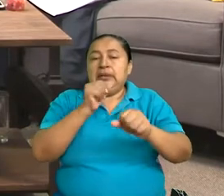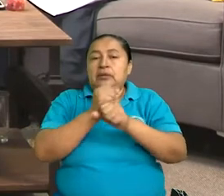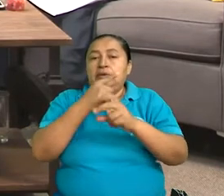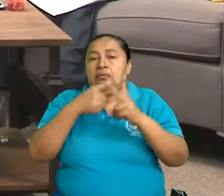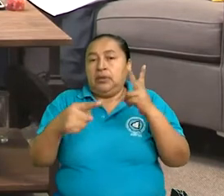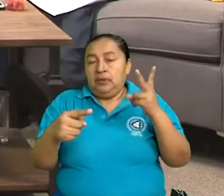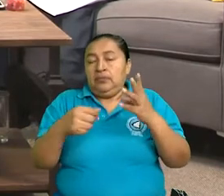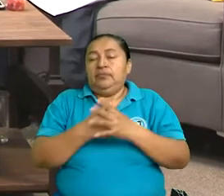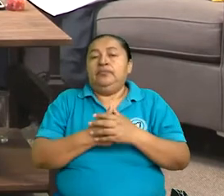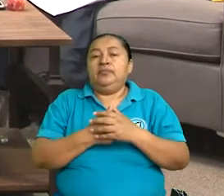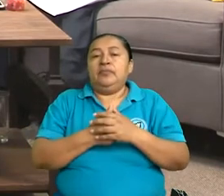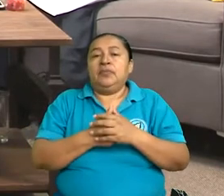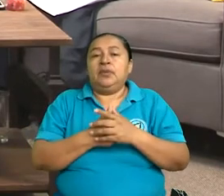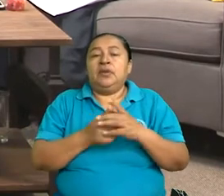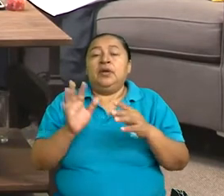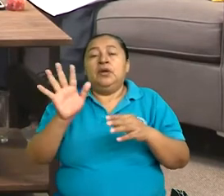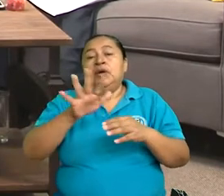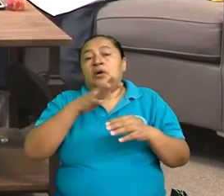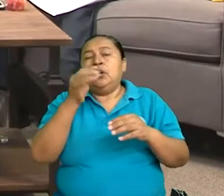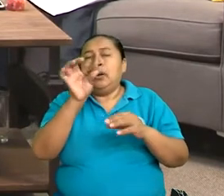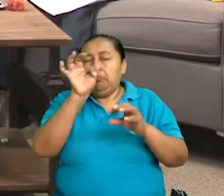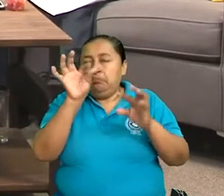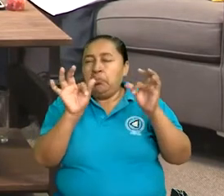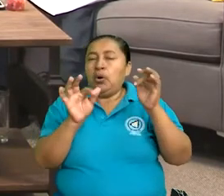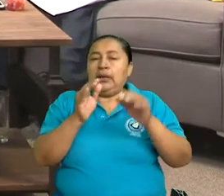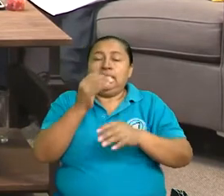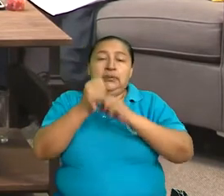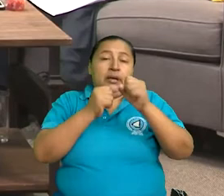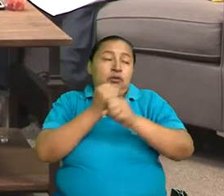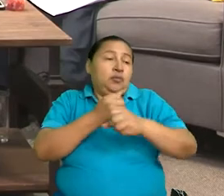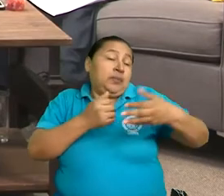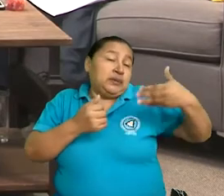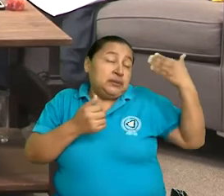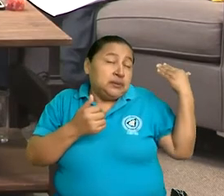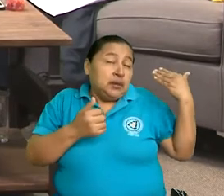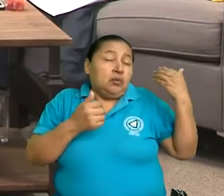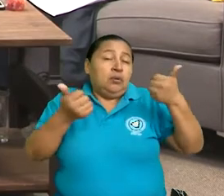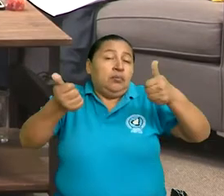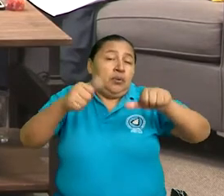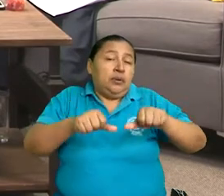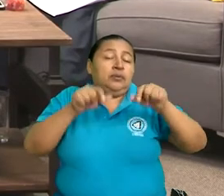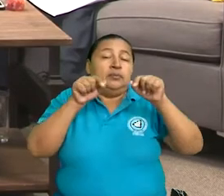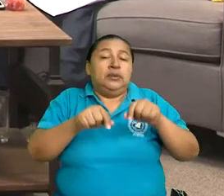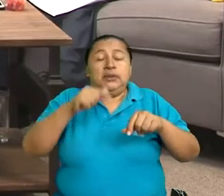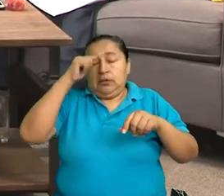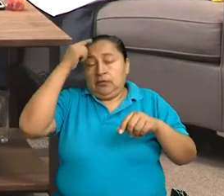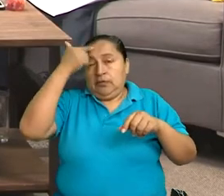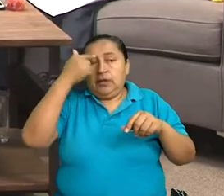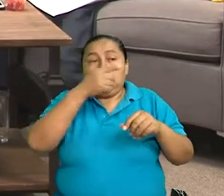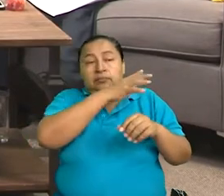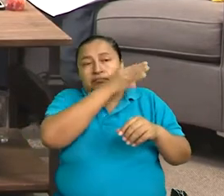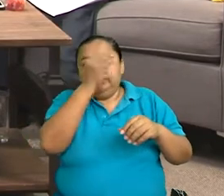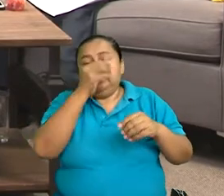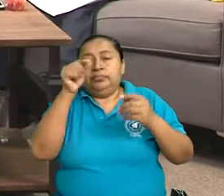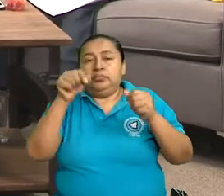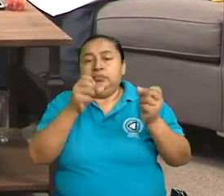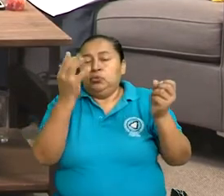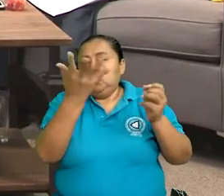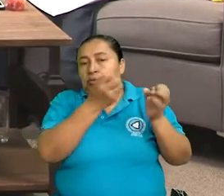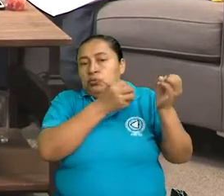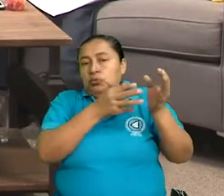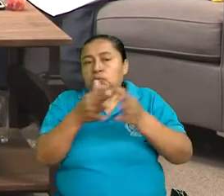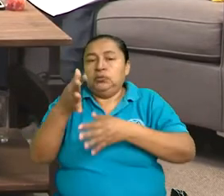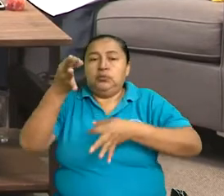Y las pocas que se aprobaron en los periodos anteriores, este gobierno hace realidad todo el ordenamiento